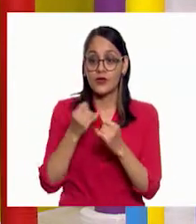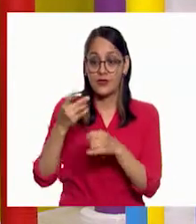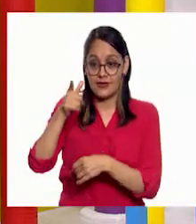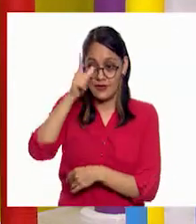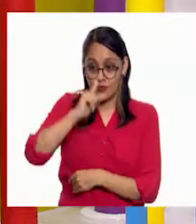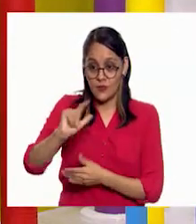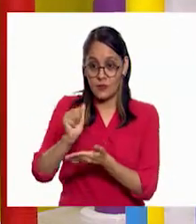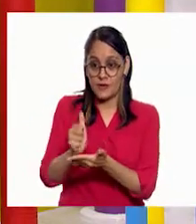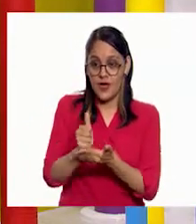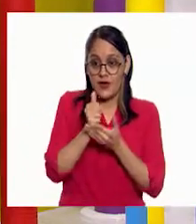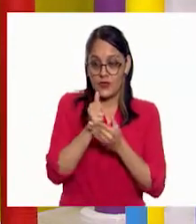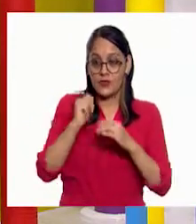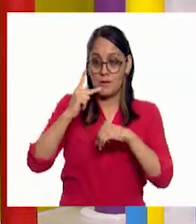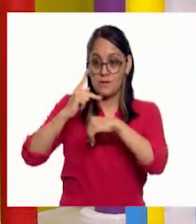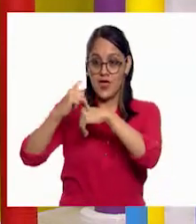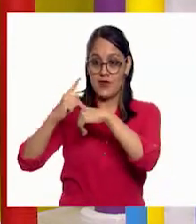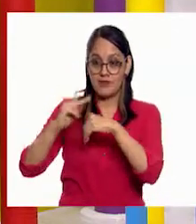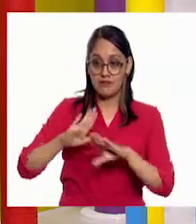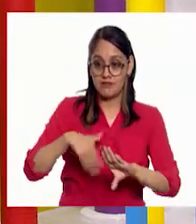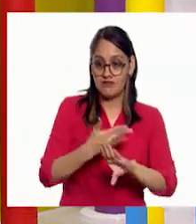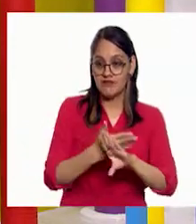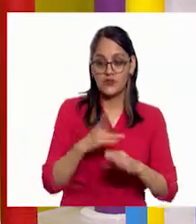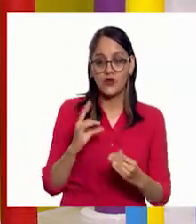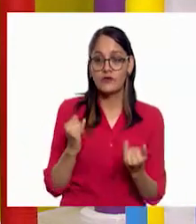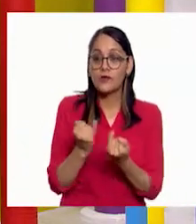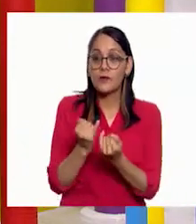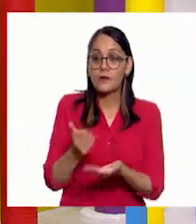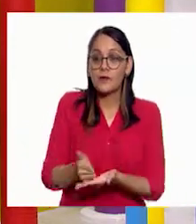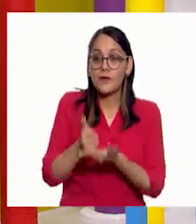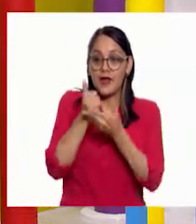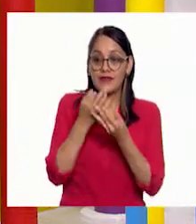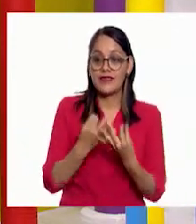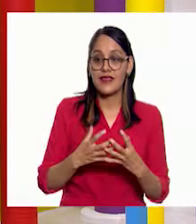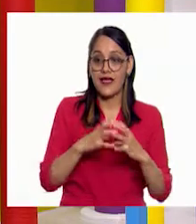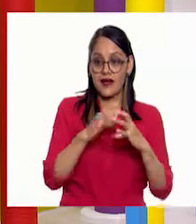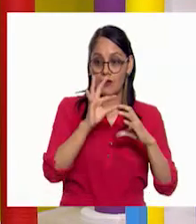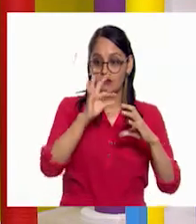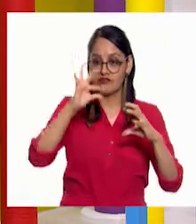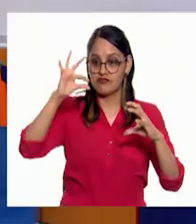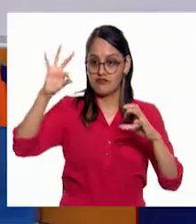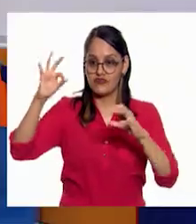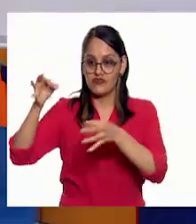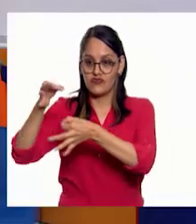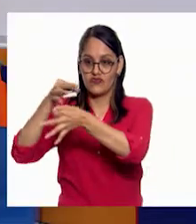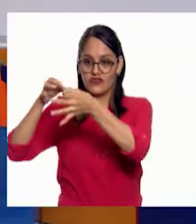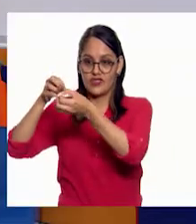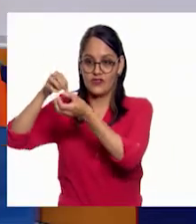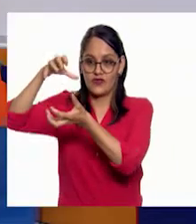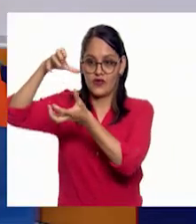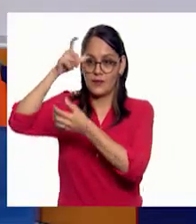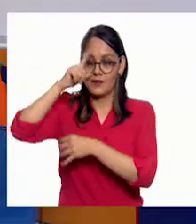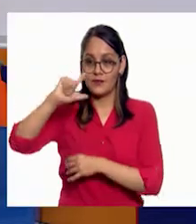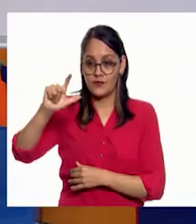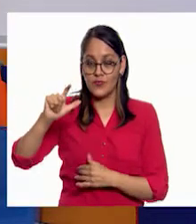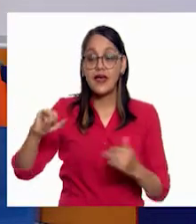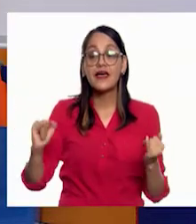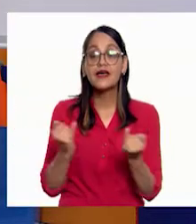Tierra, nos permite tener las mareas. Pero veíamos, ¿cómo se crea un cráter?